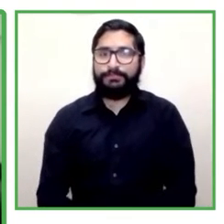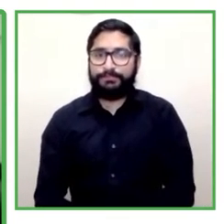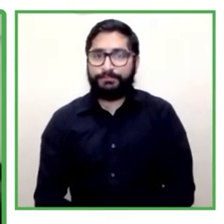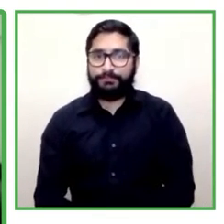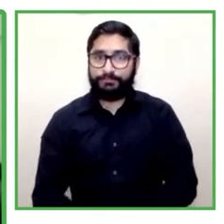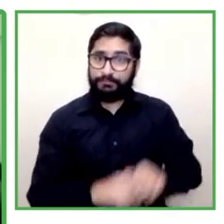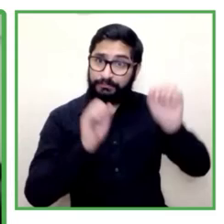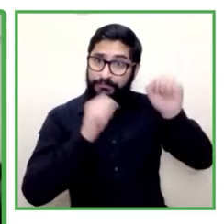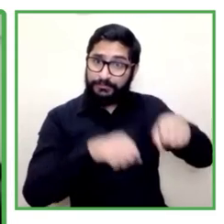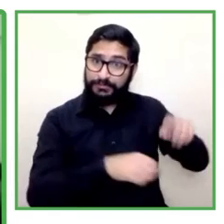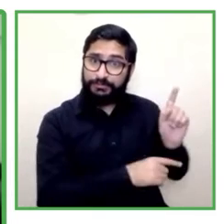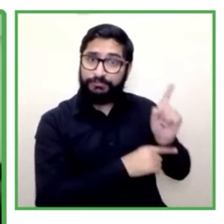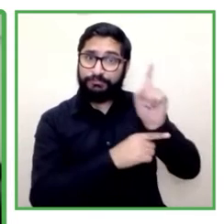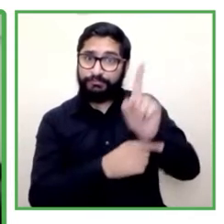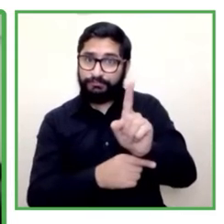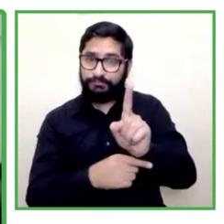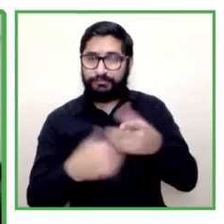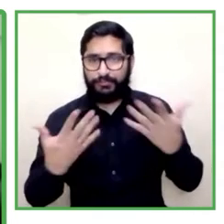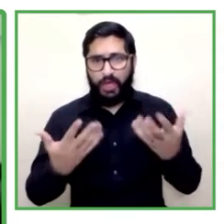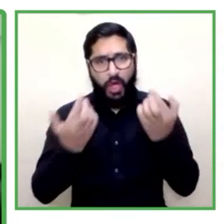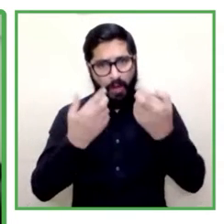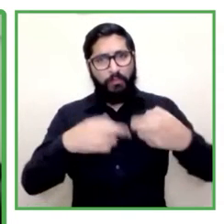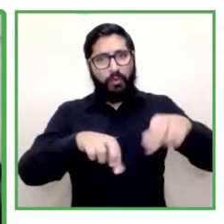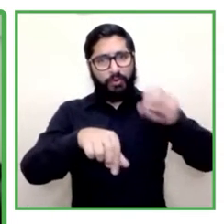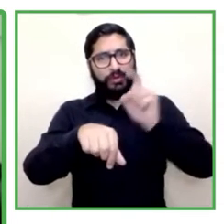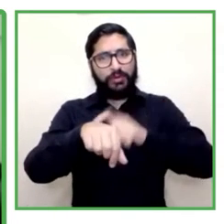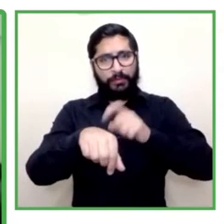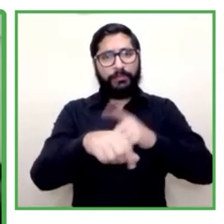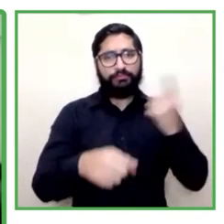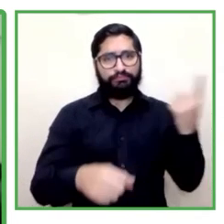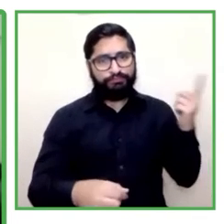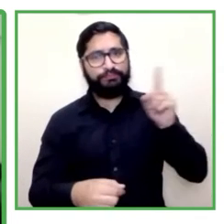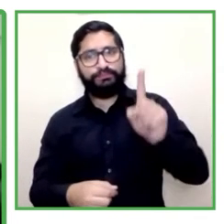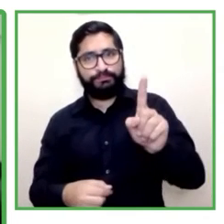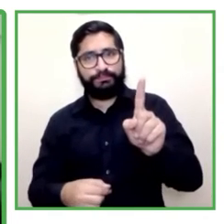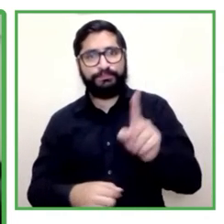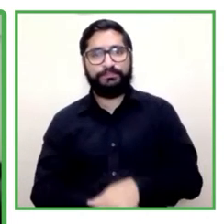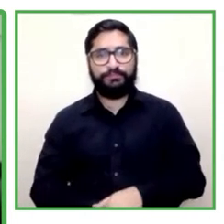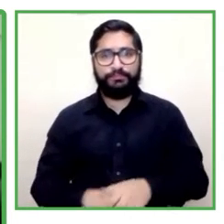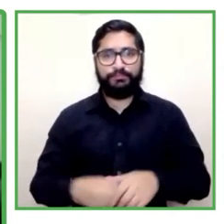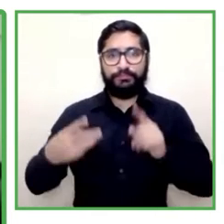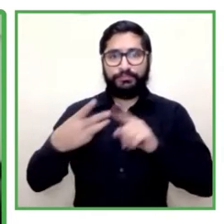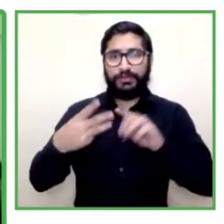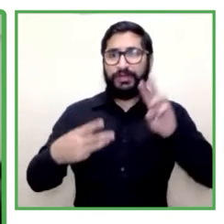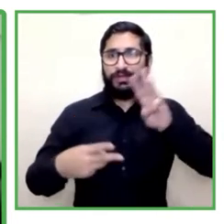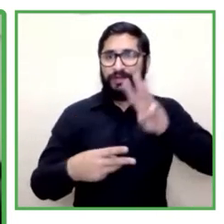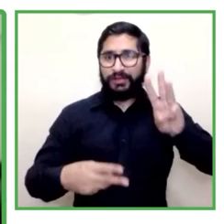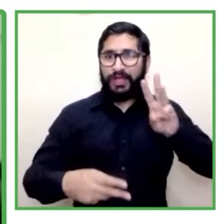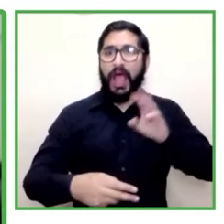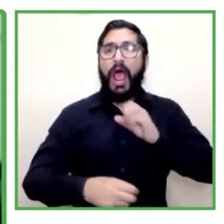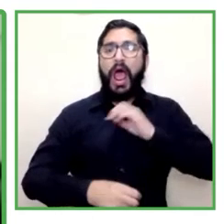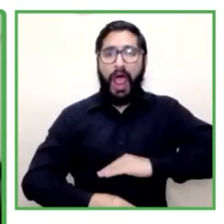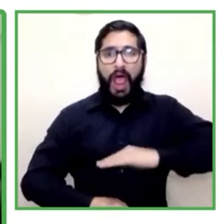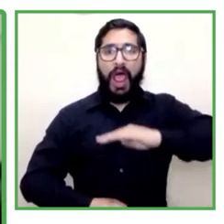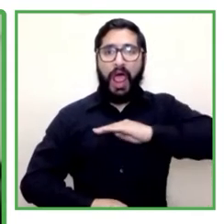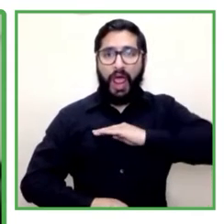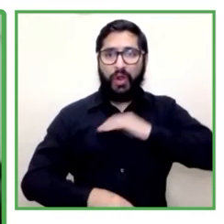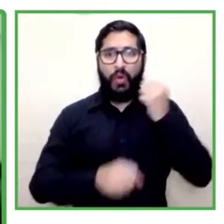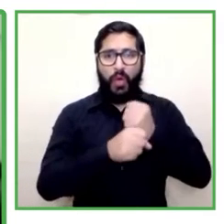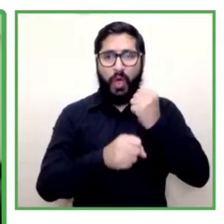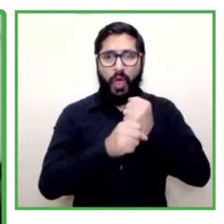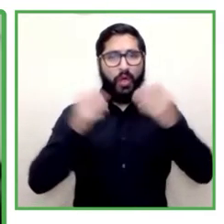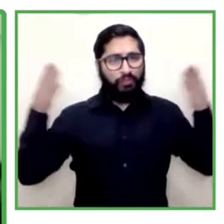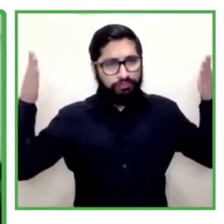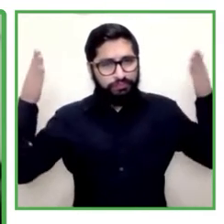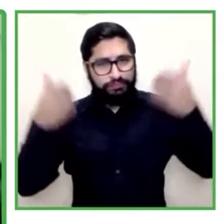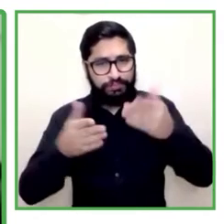es que tiene 23 años de servicio en el sector público y 23 de trabajo directo